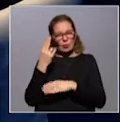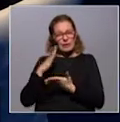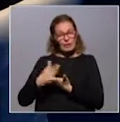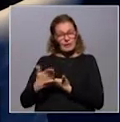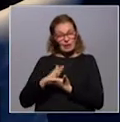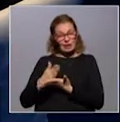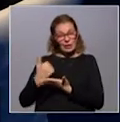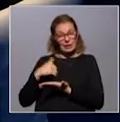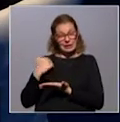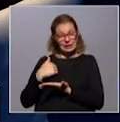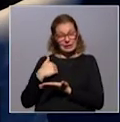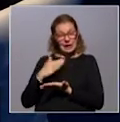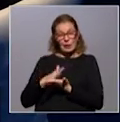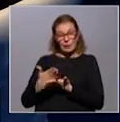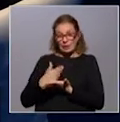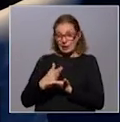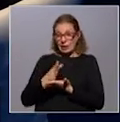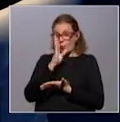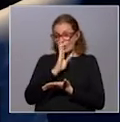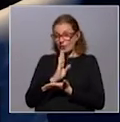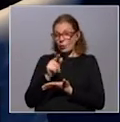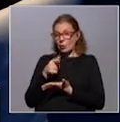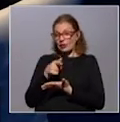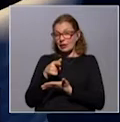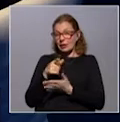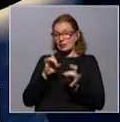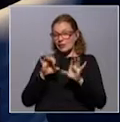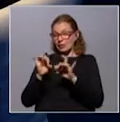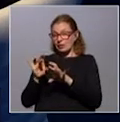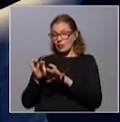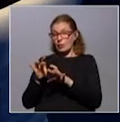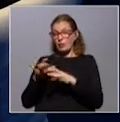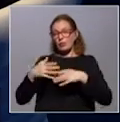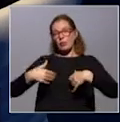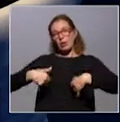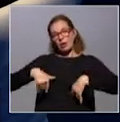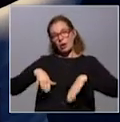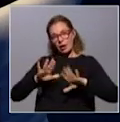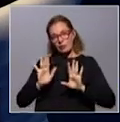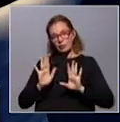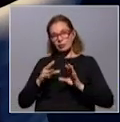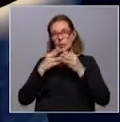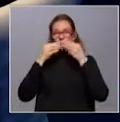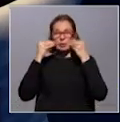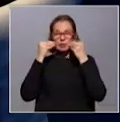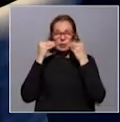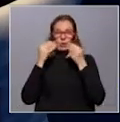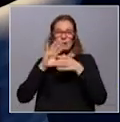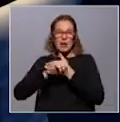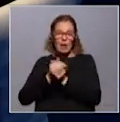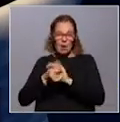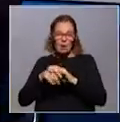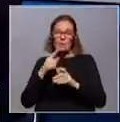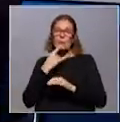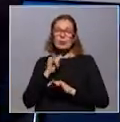frontera con Argentina y, sobre todo, con Brasil? ¿O es esa transmisión que puede haber en el relajamiento del uso de barbijo y del lavado de